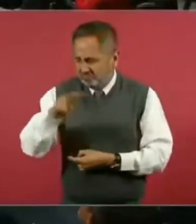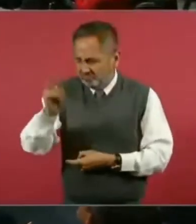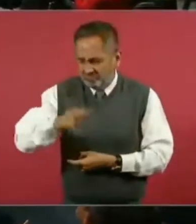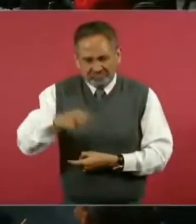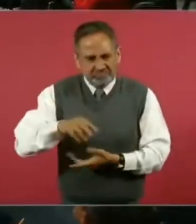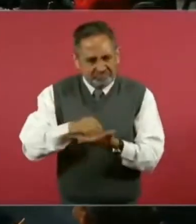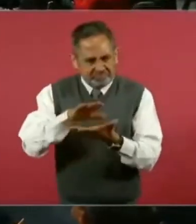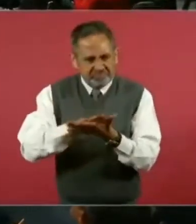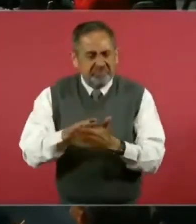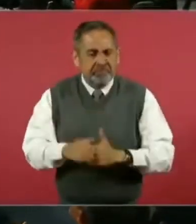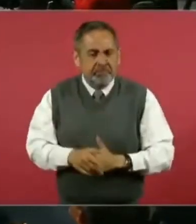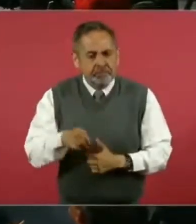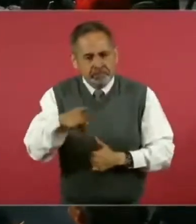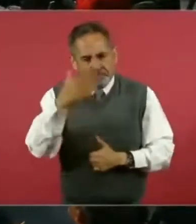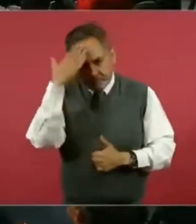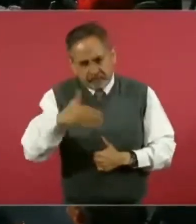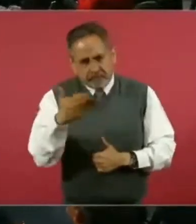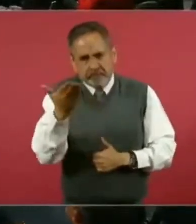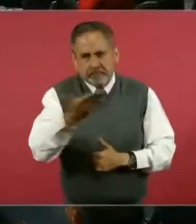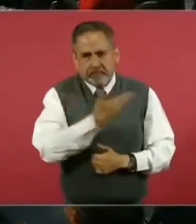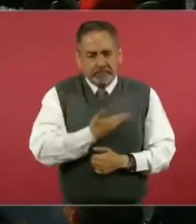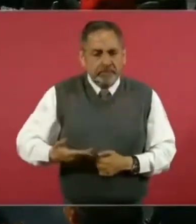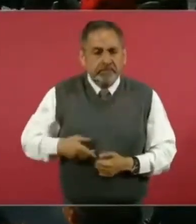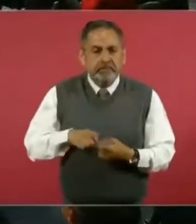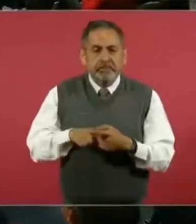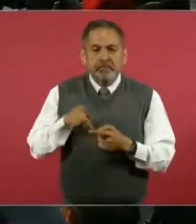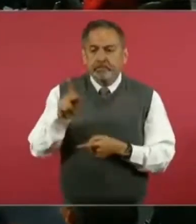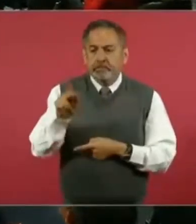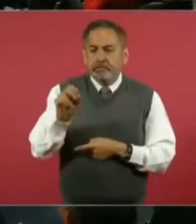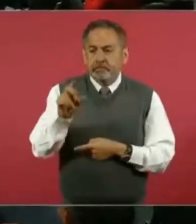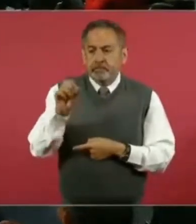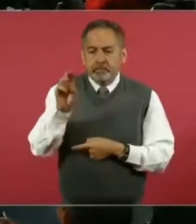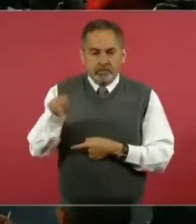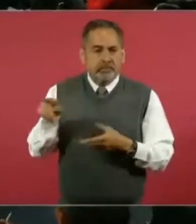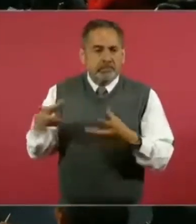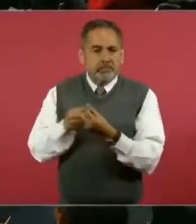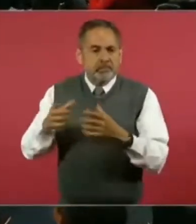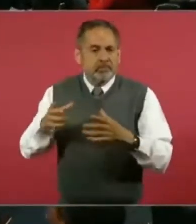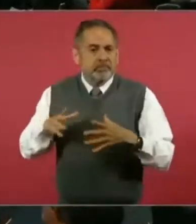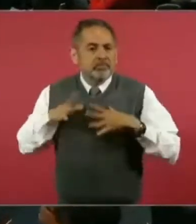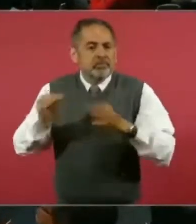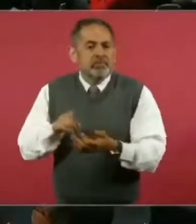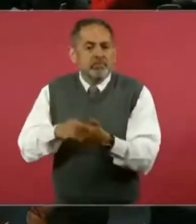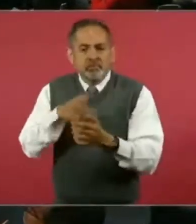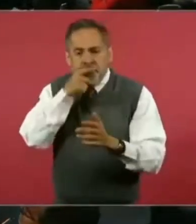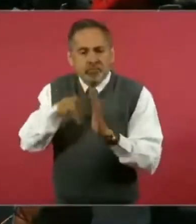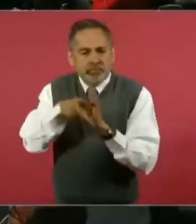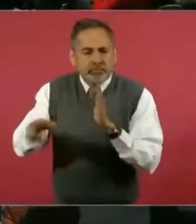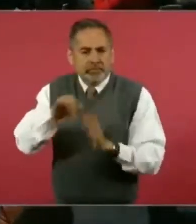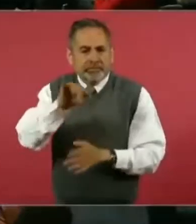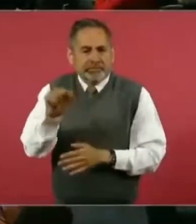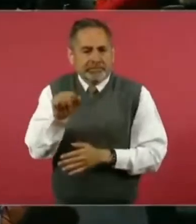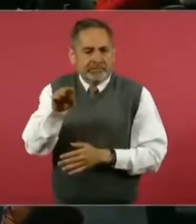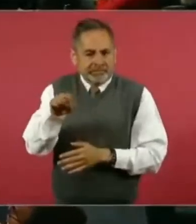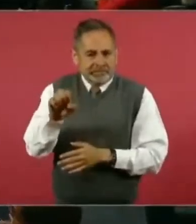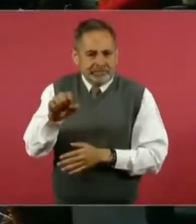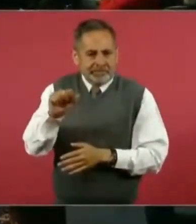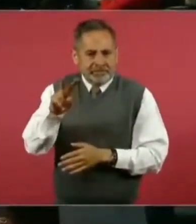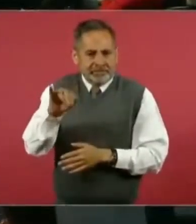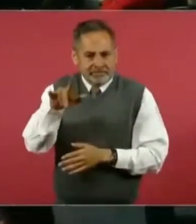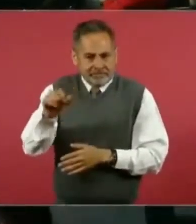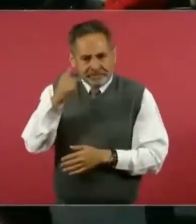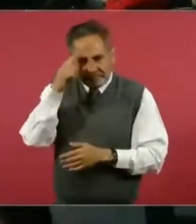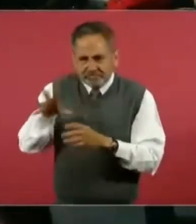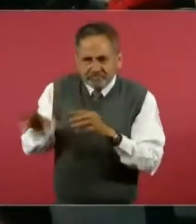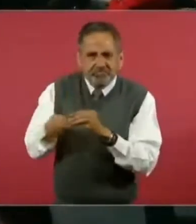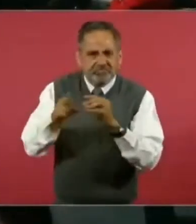Usted sabe, presidente, que a Polemón lo fundó el periodista Jaime Avilés para aportar algo al proceso de transformación